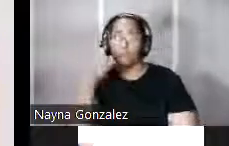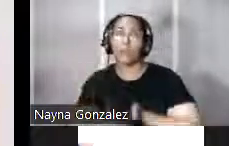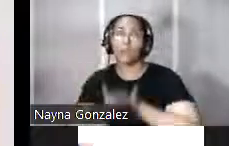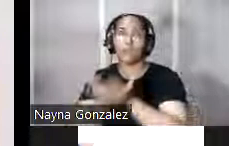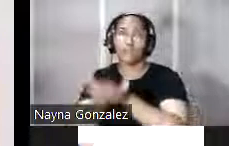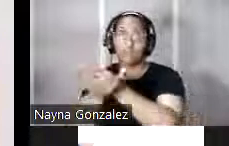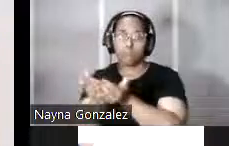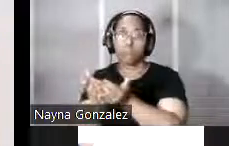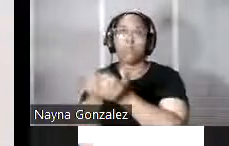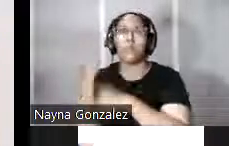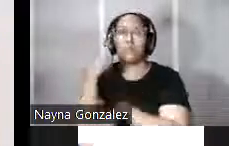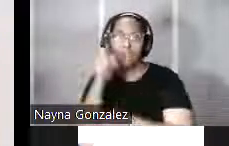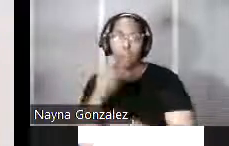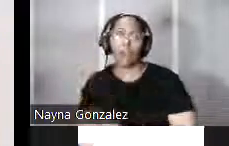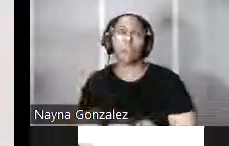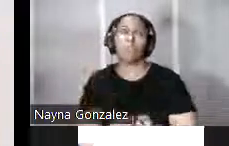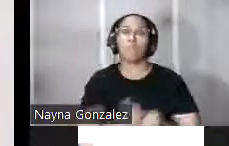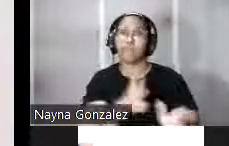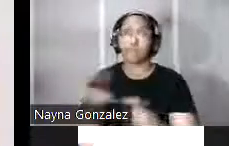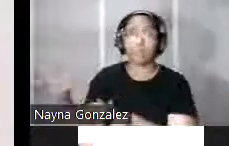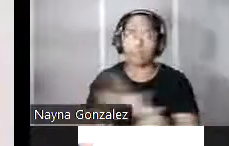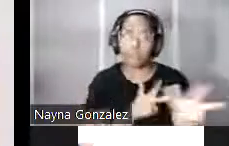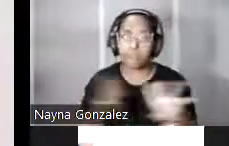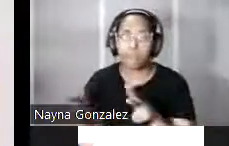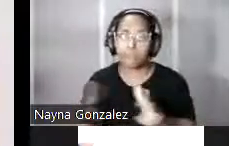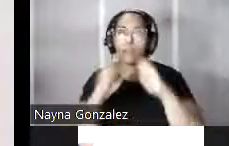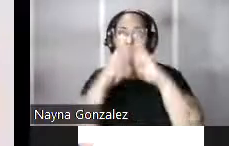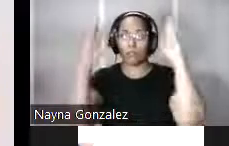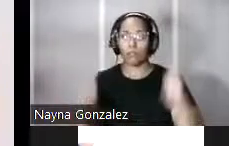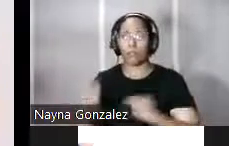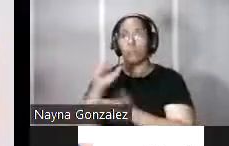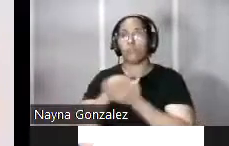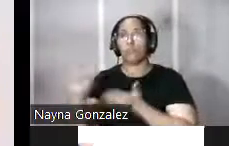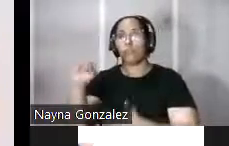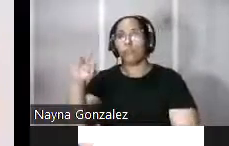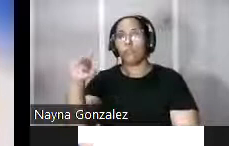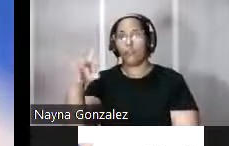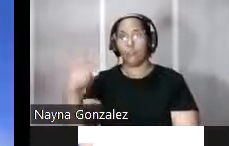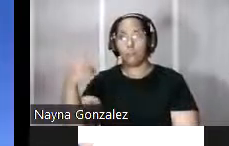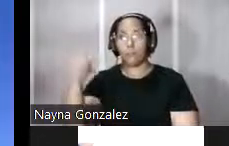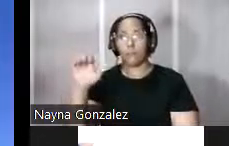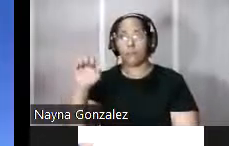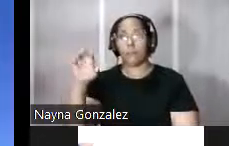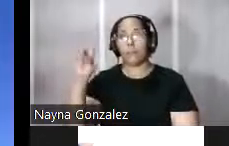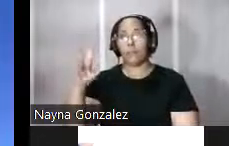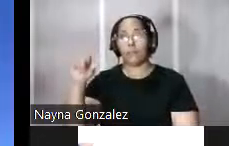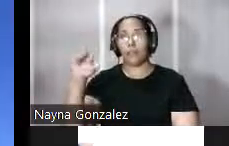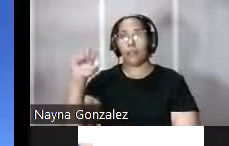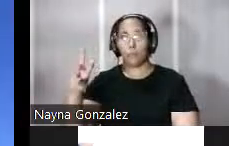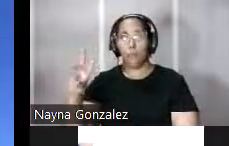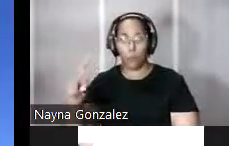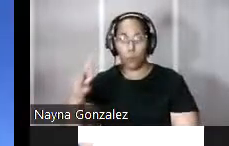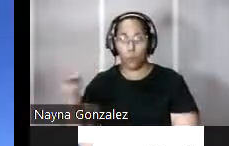un fuego cruzado con la artillería empezada en el castillo de San Felipe del Morro finalmente fue un pequeño fortín también